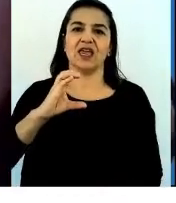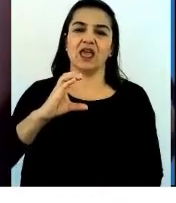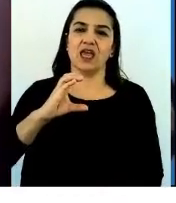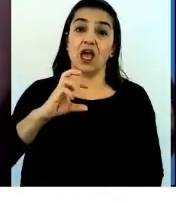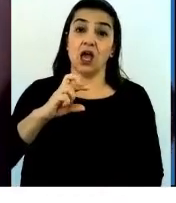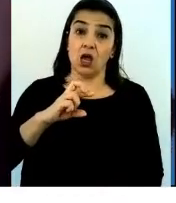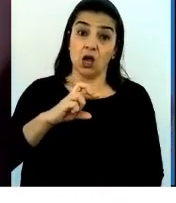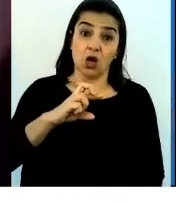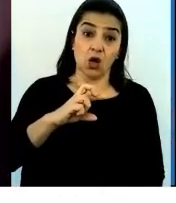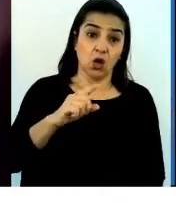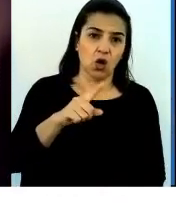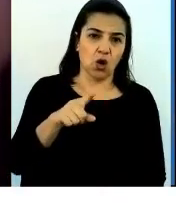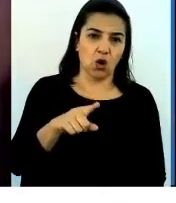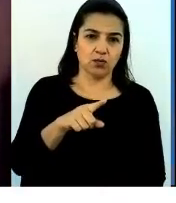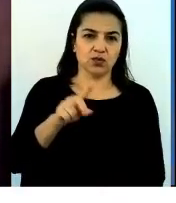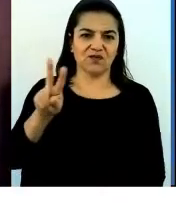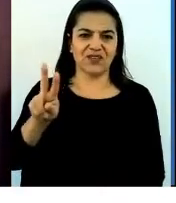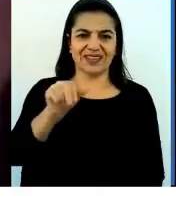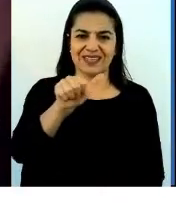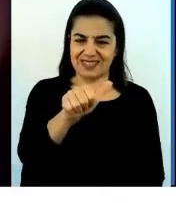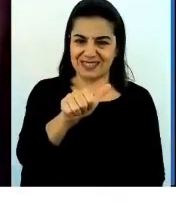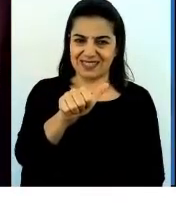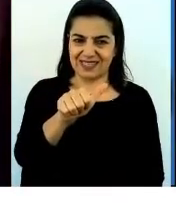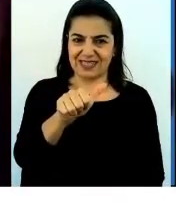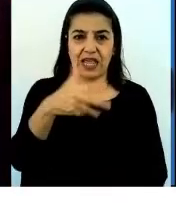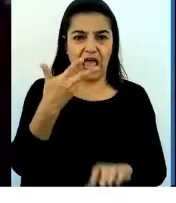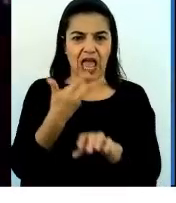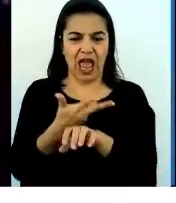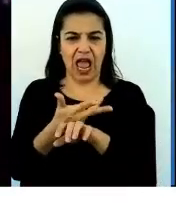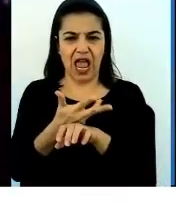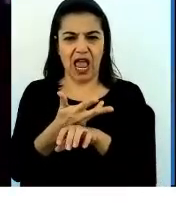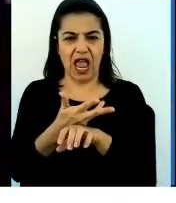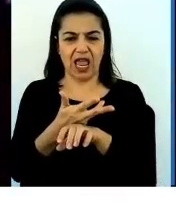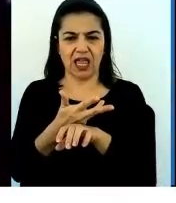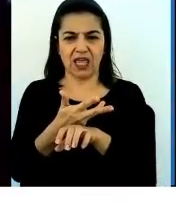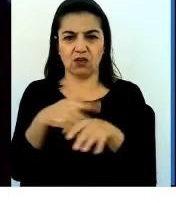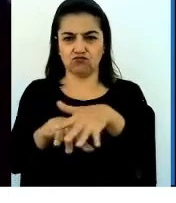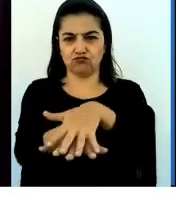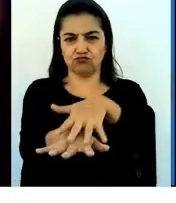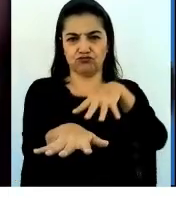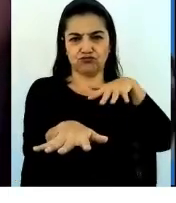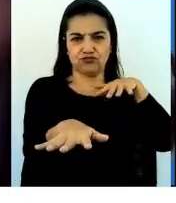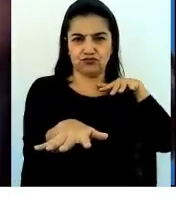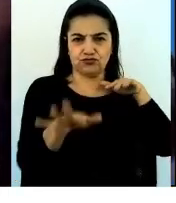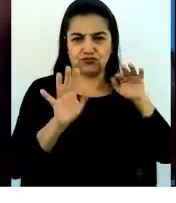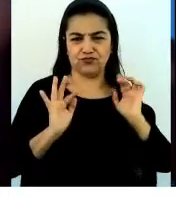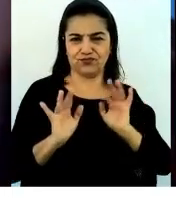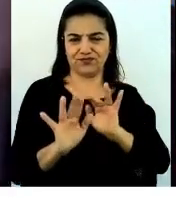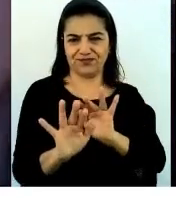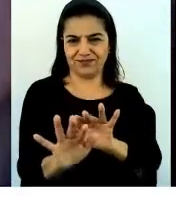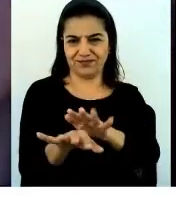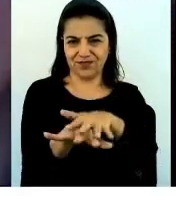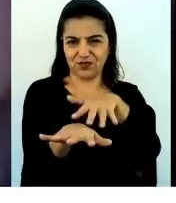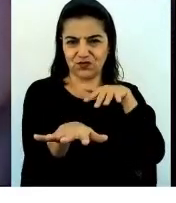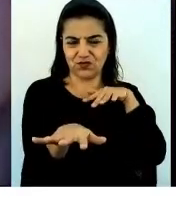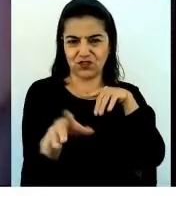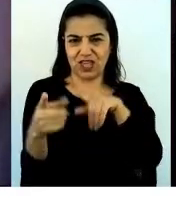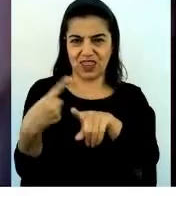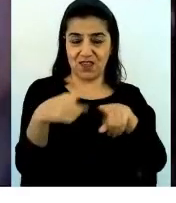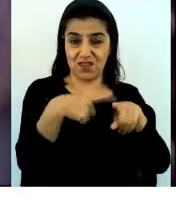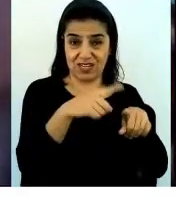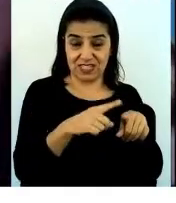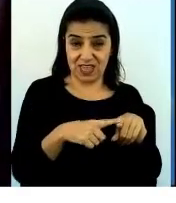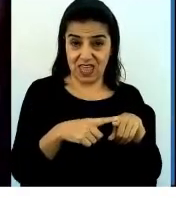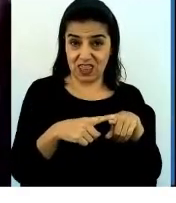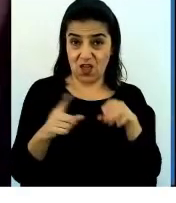COP26, tenemos la Convención de Diversidad Biológica